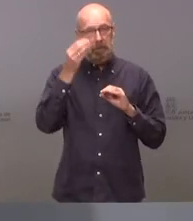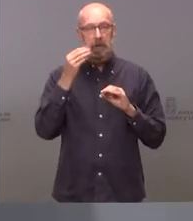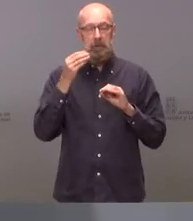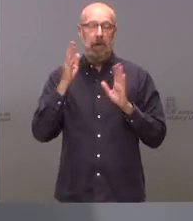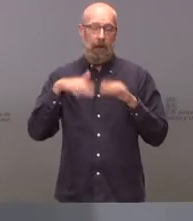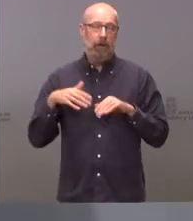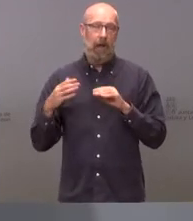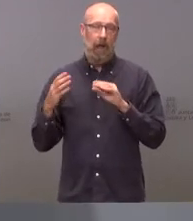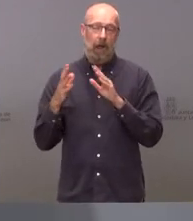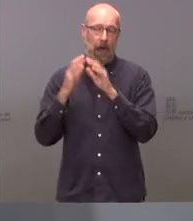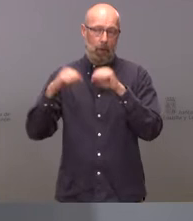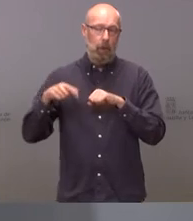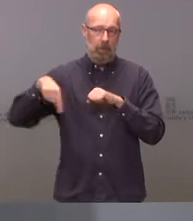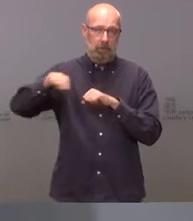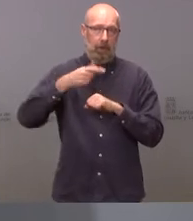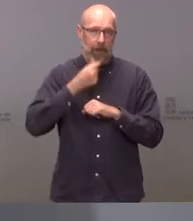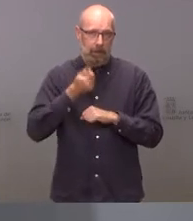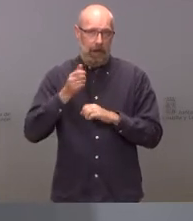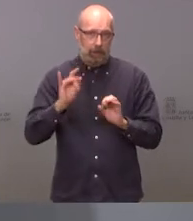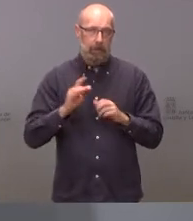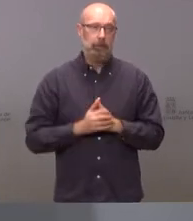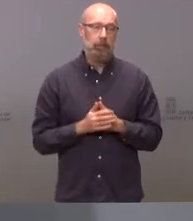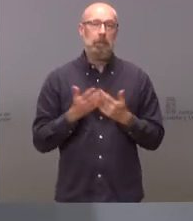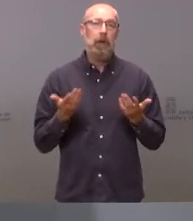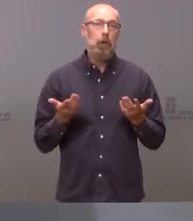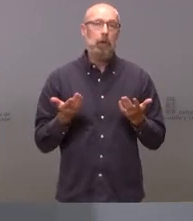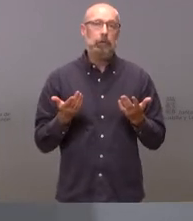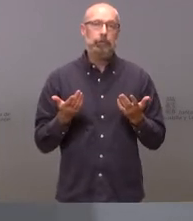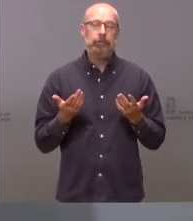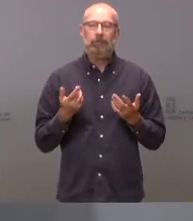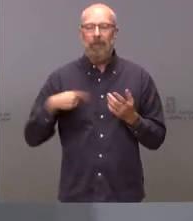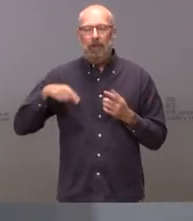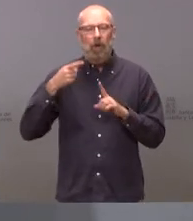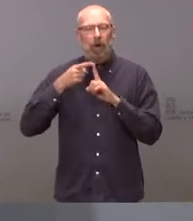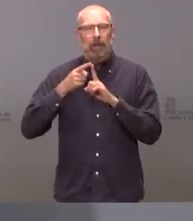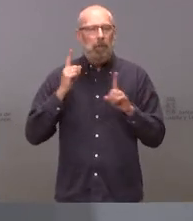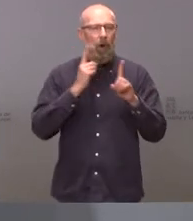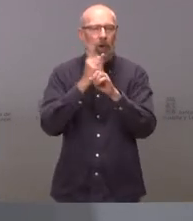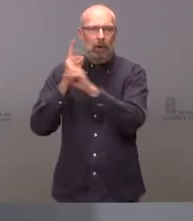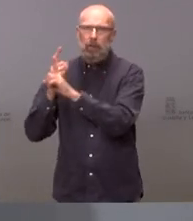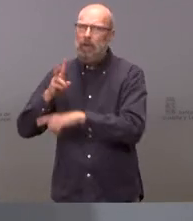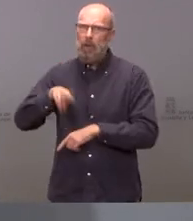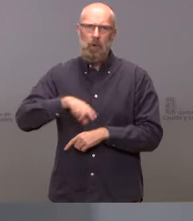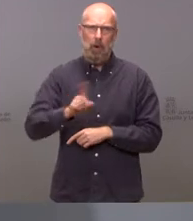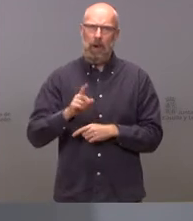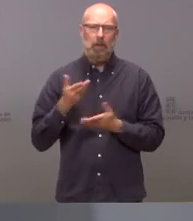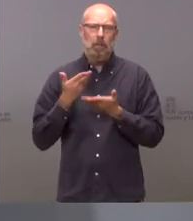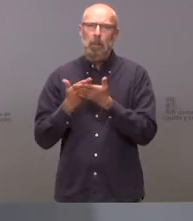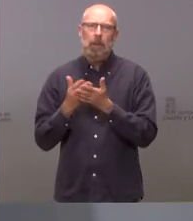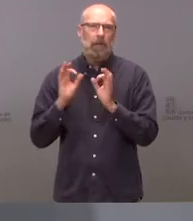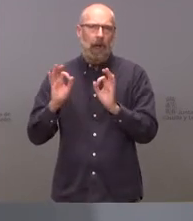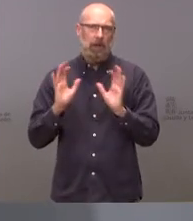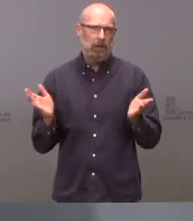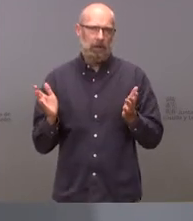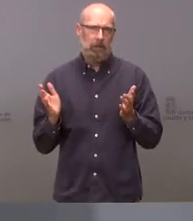con más facilidad pero no hay frentismo ninguno en esta propuesta y dudo mucho